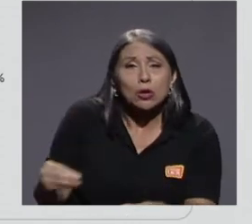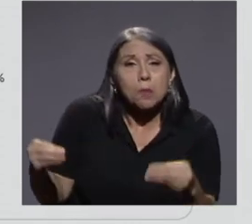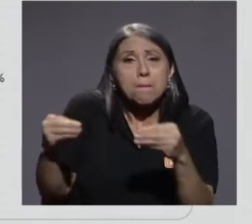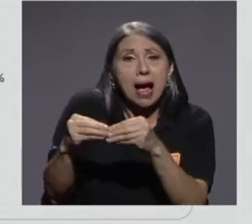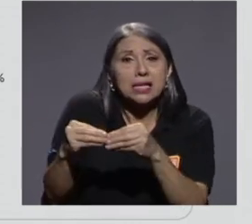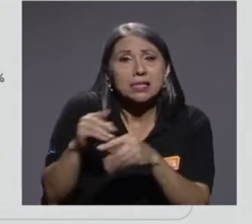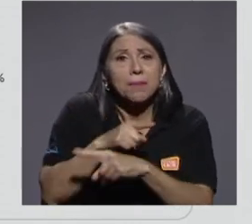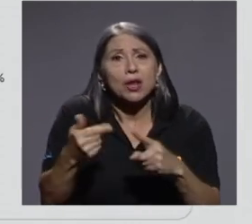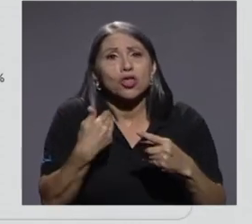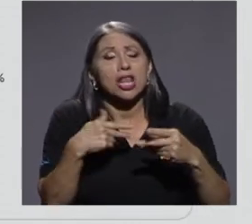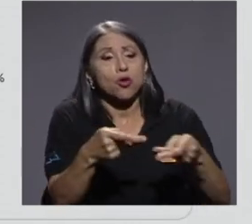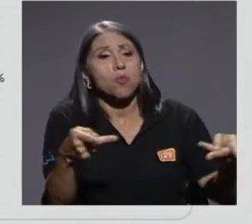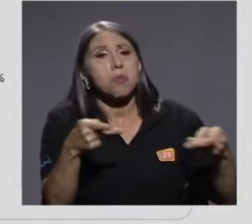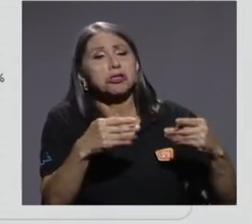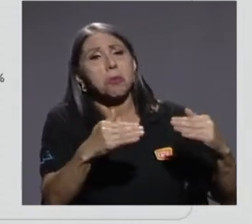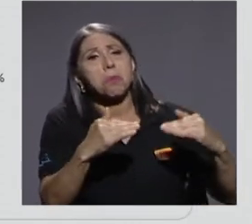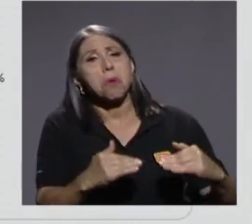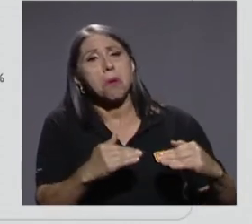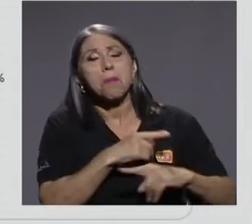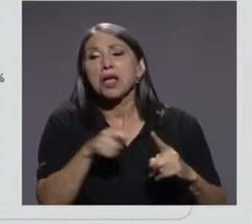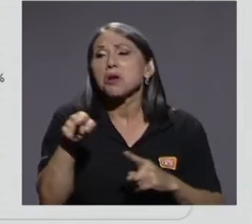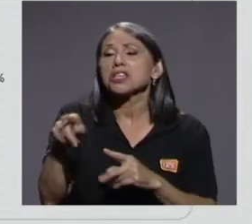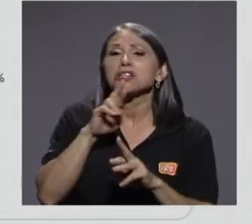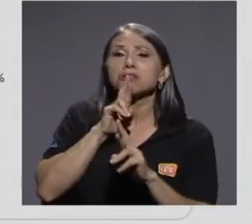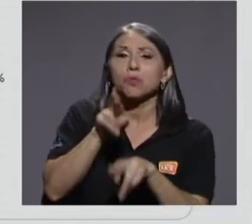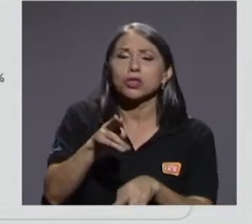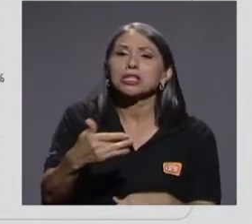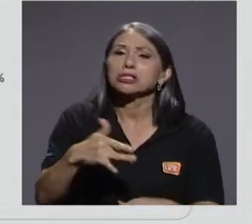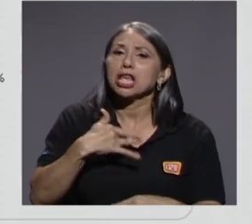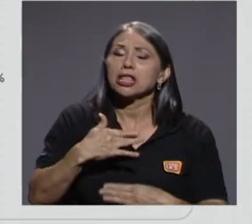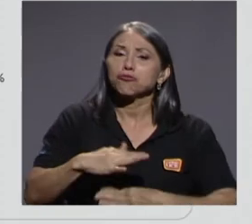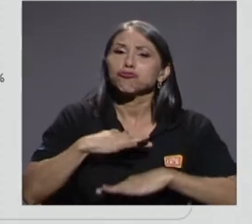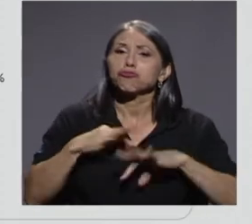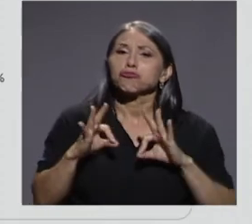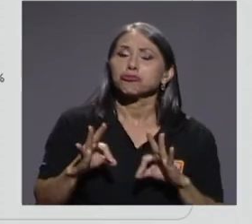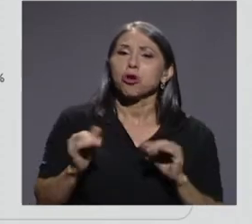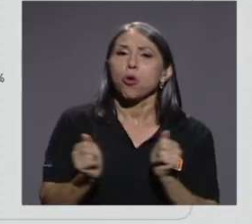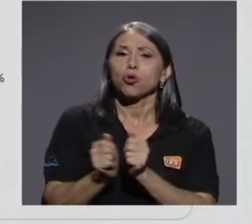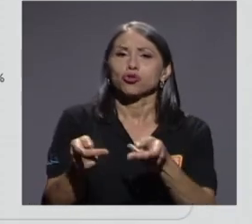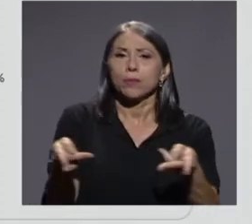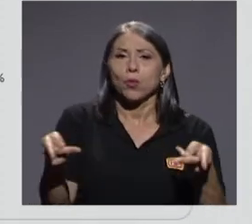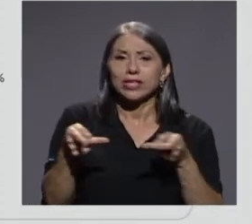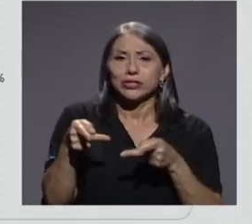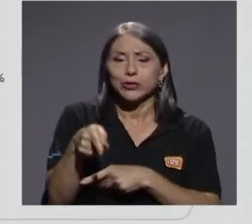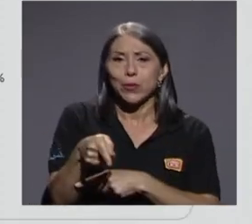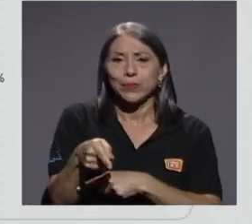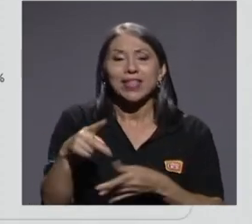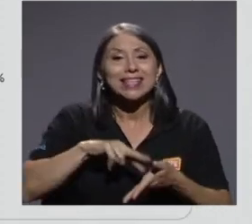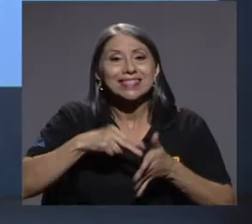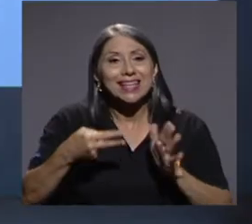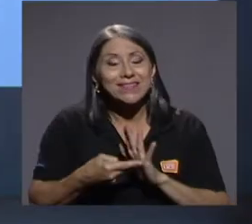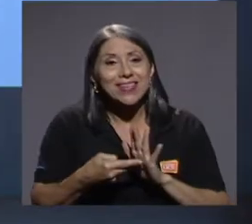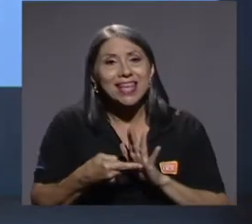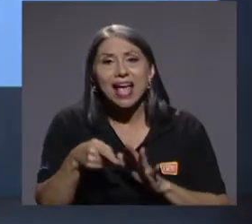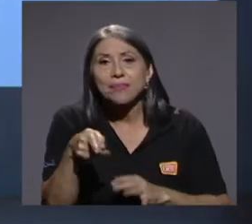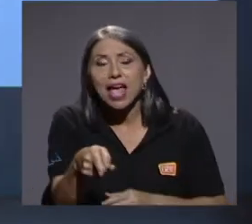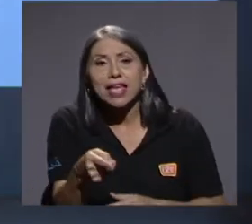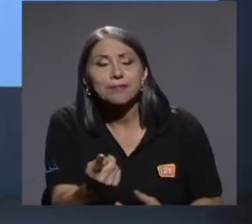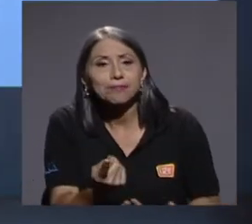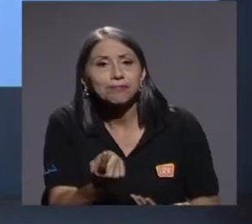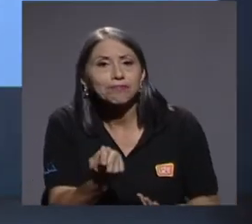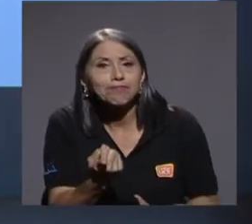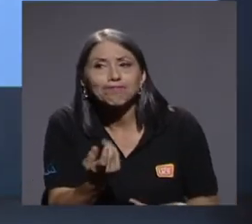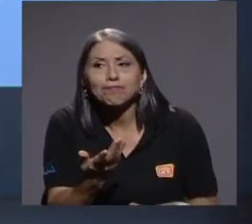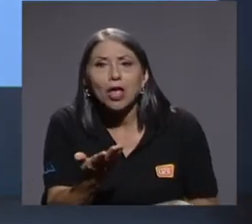que tienen, dicen estar satisfechas con ese puesto. entonces, ahí, básicamente lo que tenemos es ese vacío de